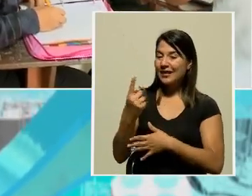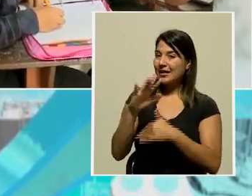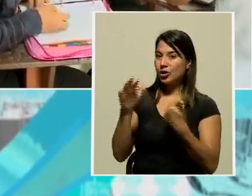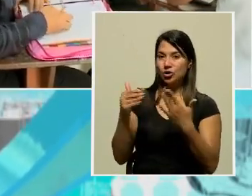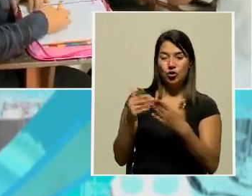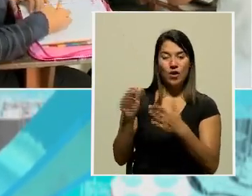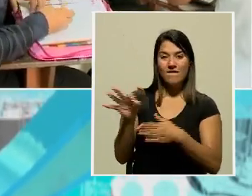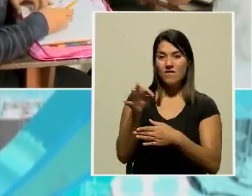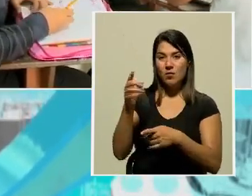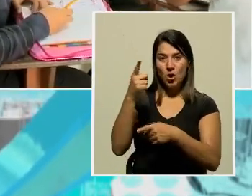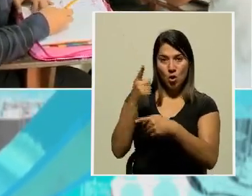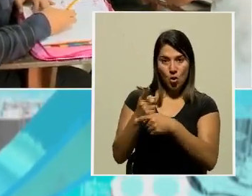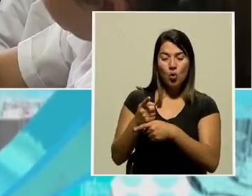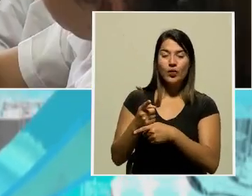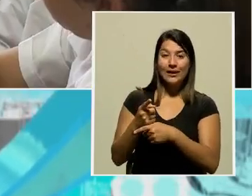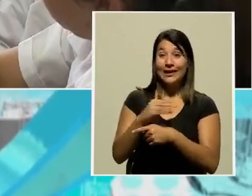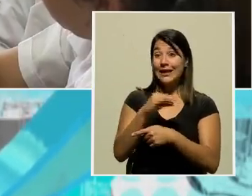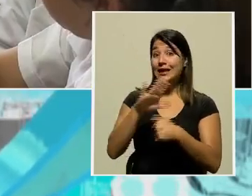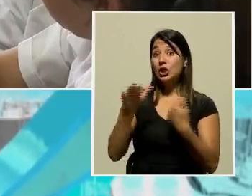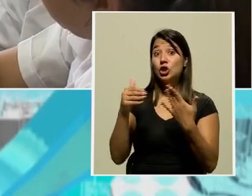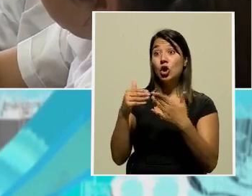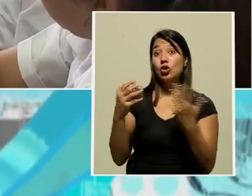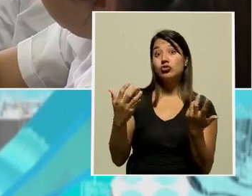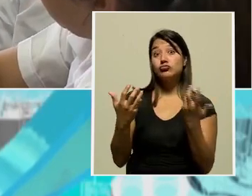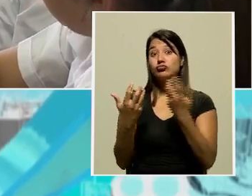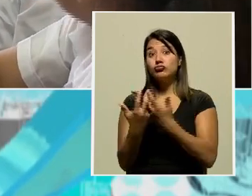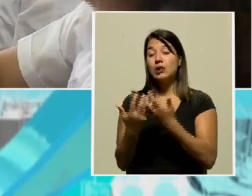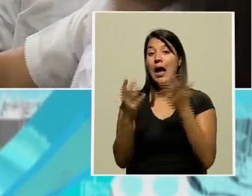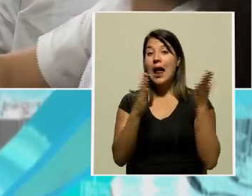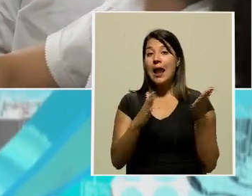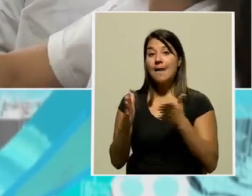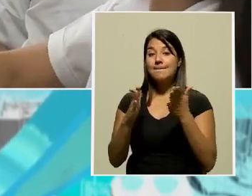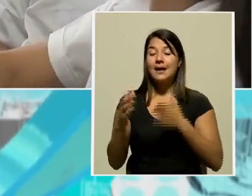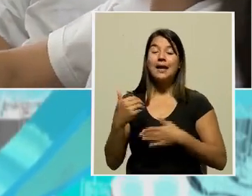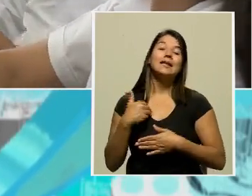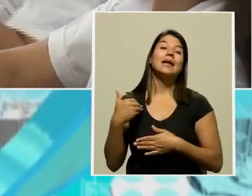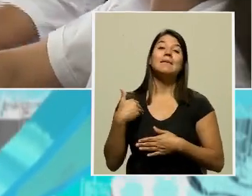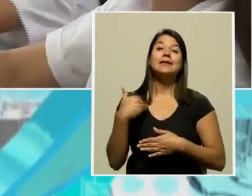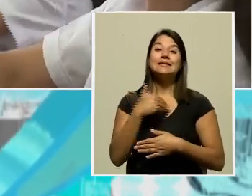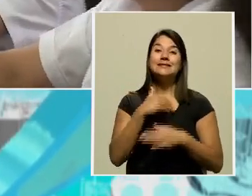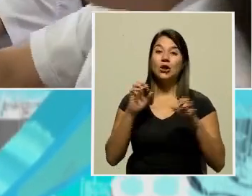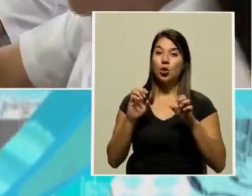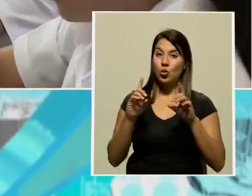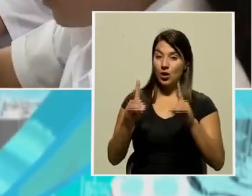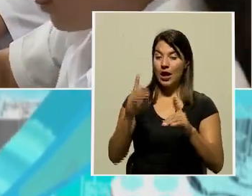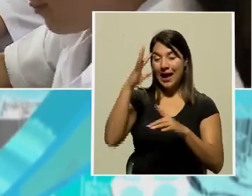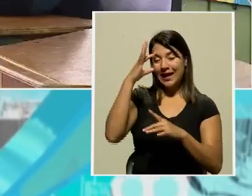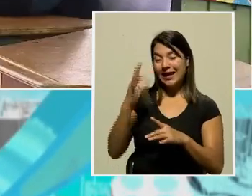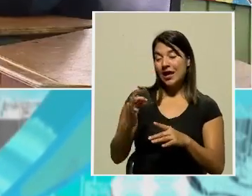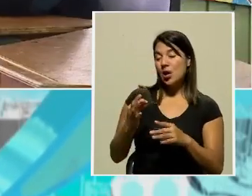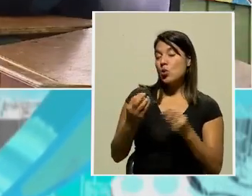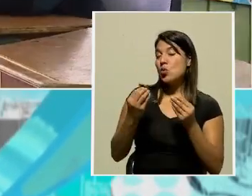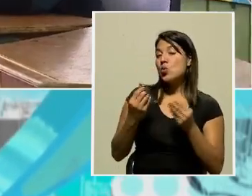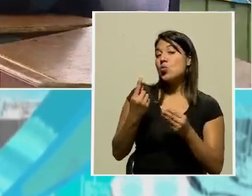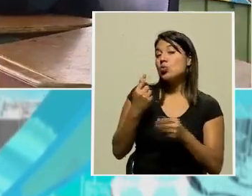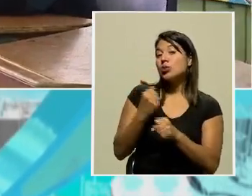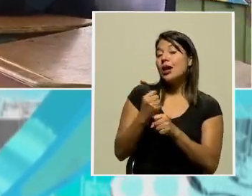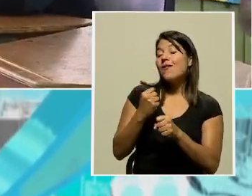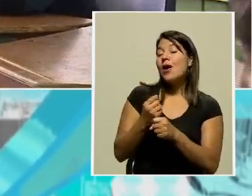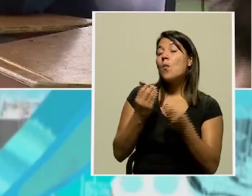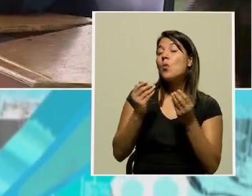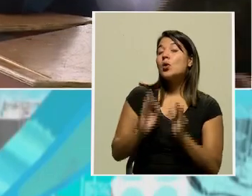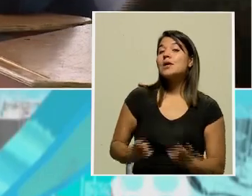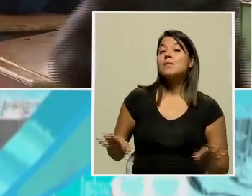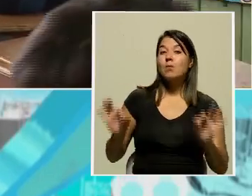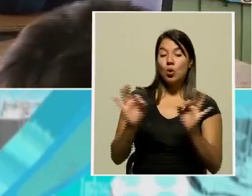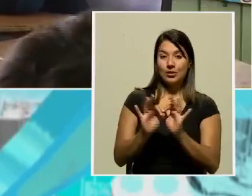y que estamos actuando en consecuencia. Yo creo que desde luego esto va a ser un trabajo muy importante de las direcciones regionales, pero que también